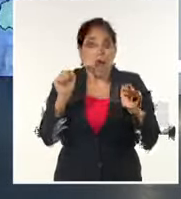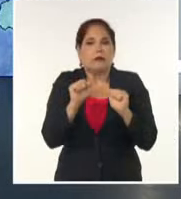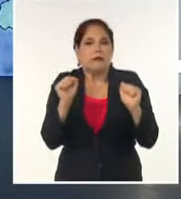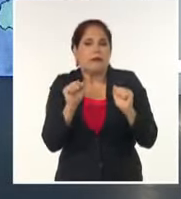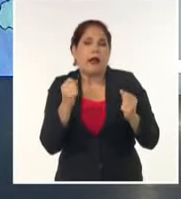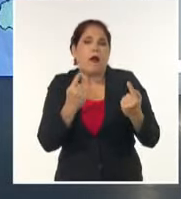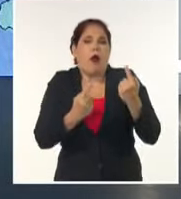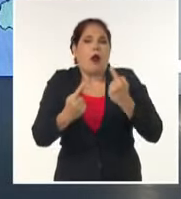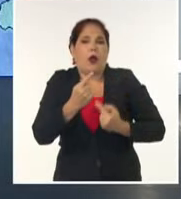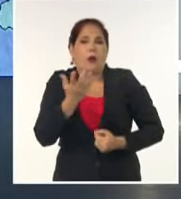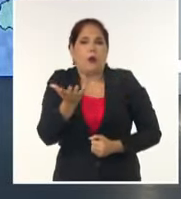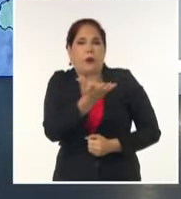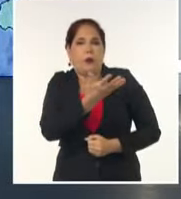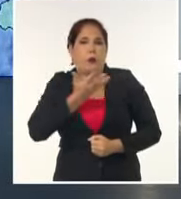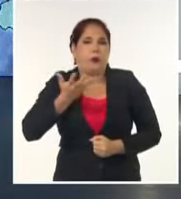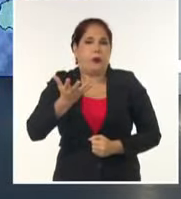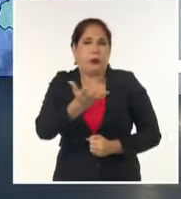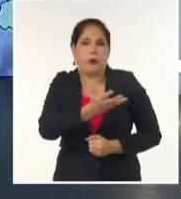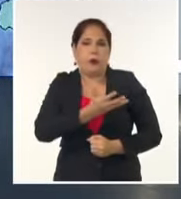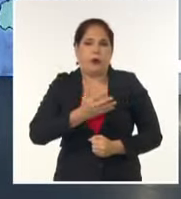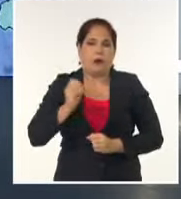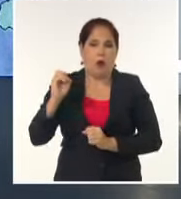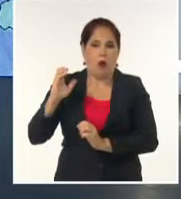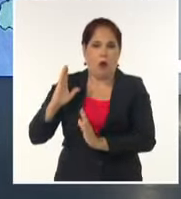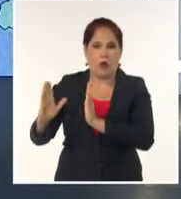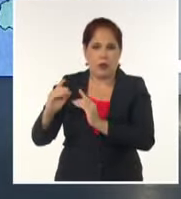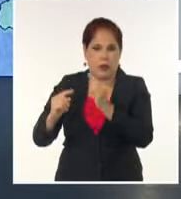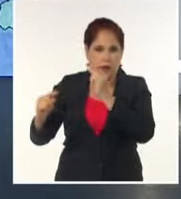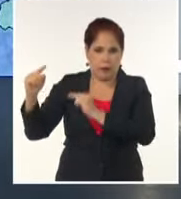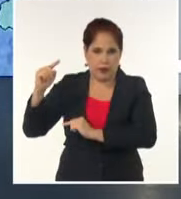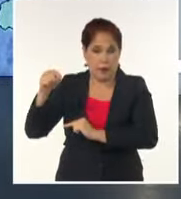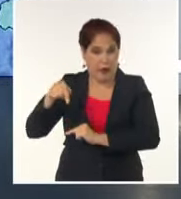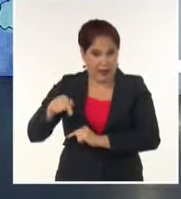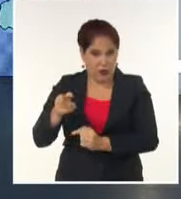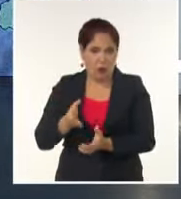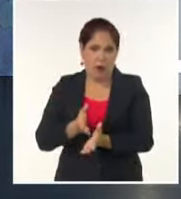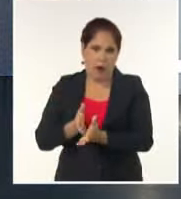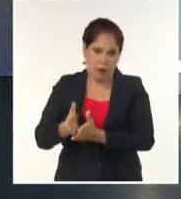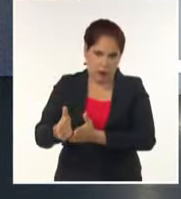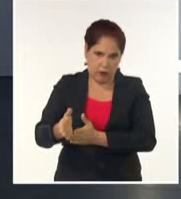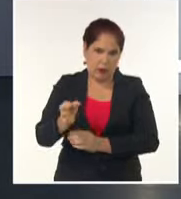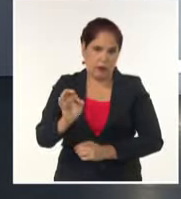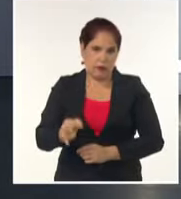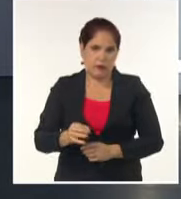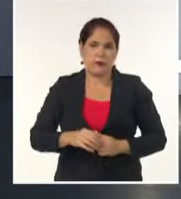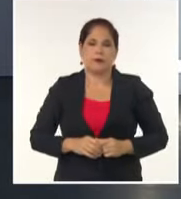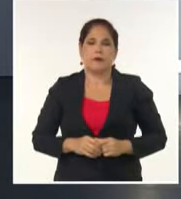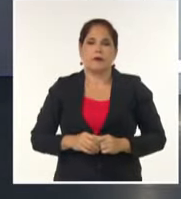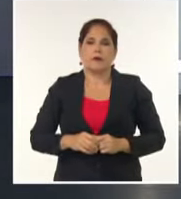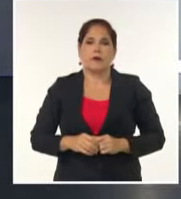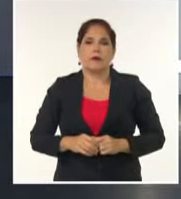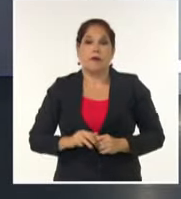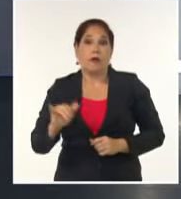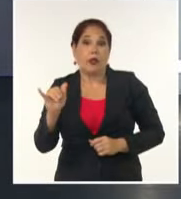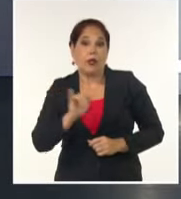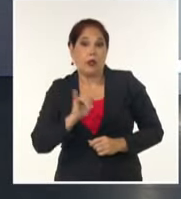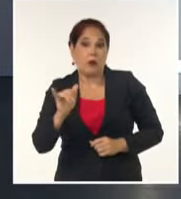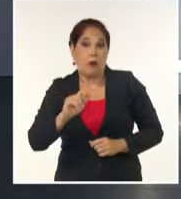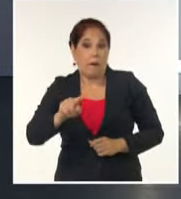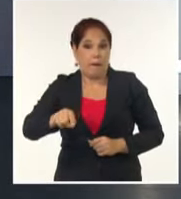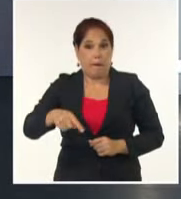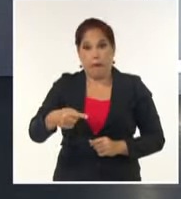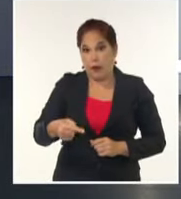frías en zonas, sobre todo del interior de la región occidental. Situación que vamos a tener durante gran parte de la próxima semana, también para la jornada de mañana,